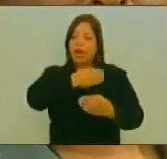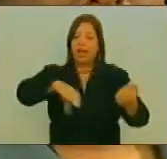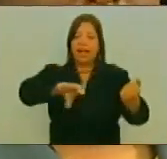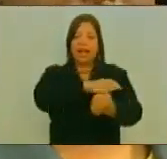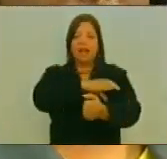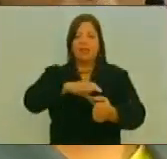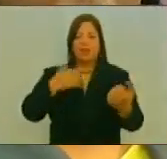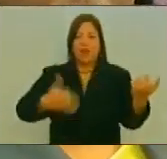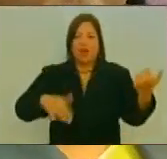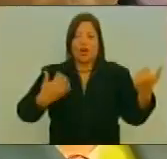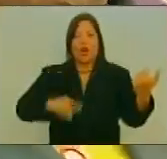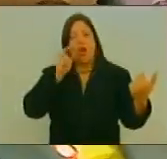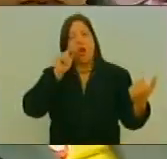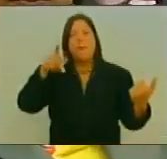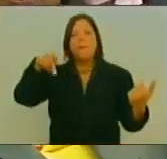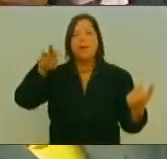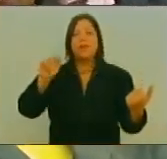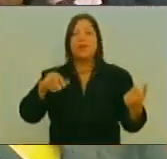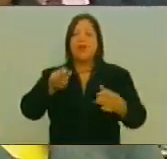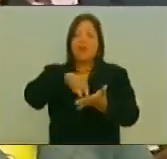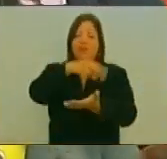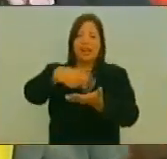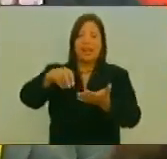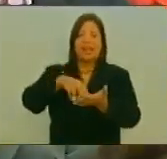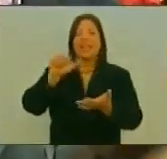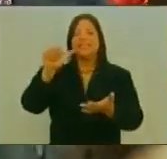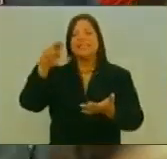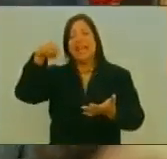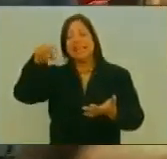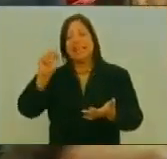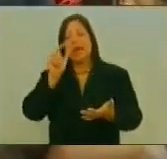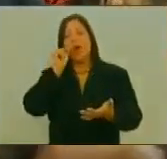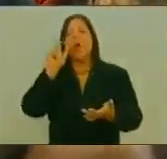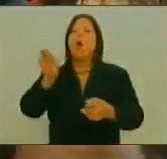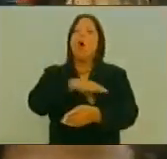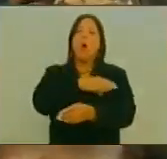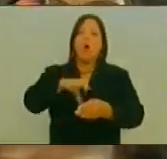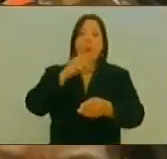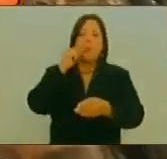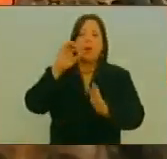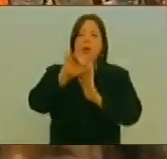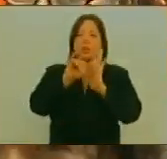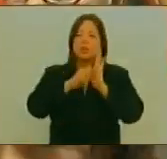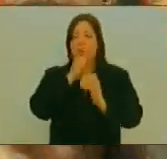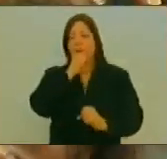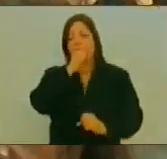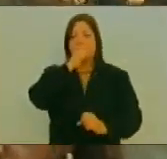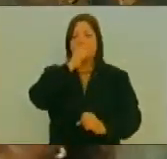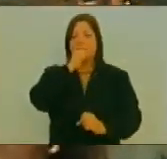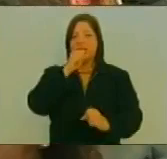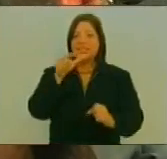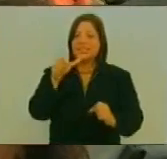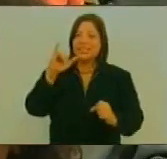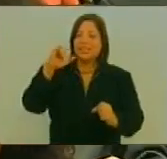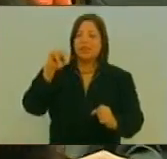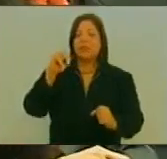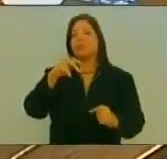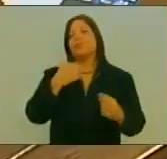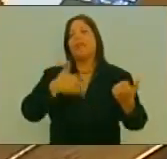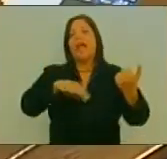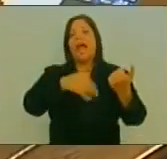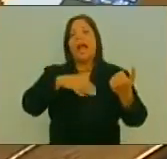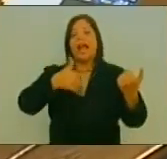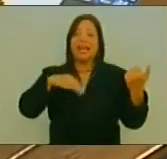Paul Gilman A La Bailarina Sandra Rodríguez Al Cantor Y Constituyente Gino González A La